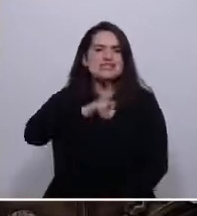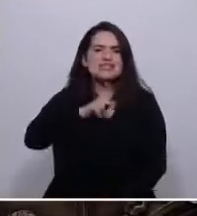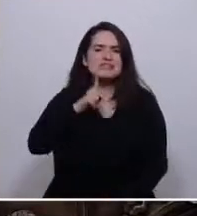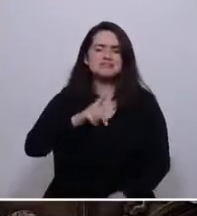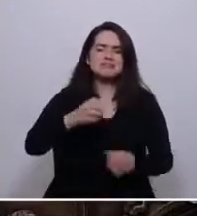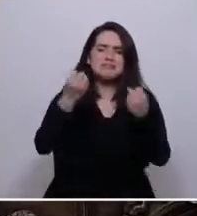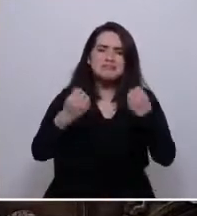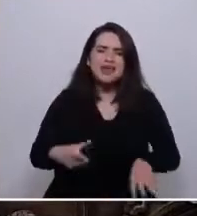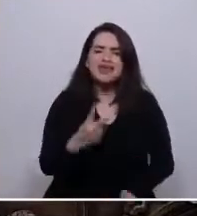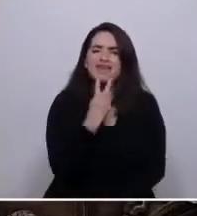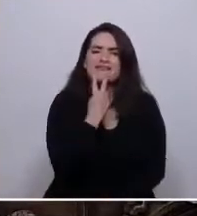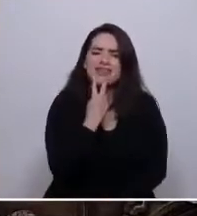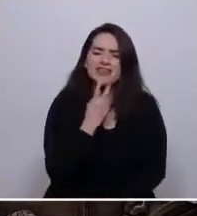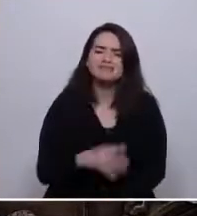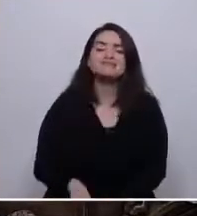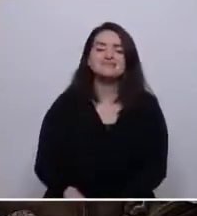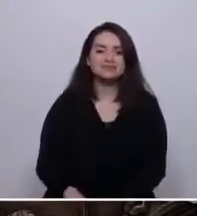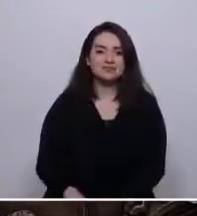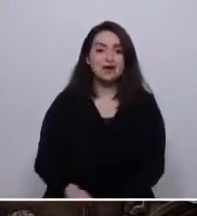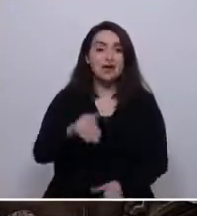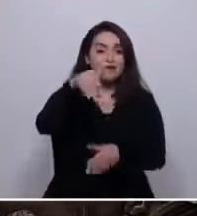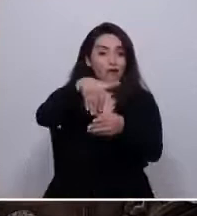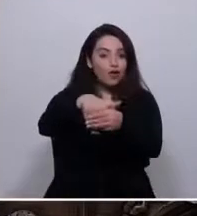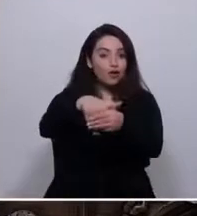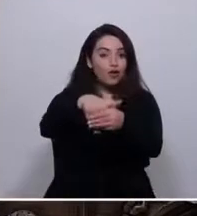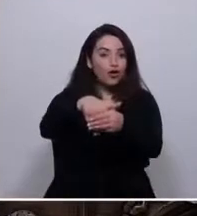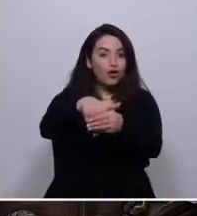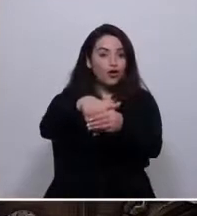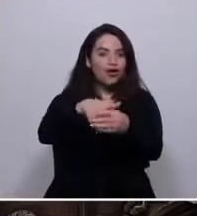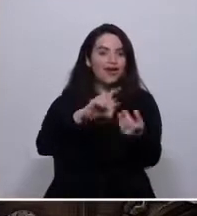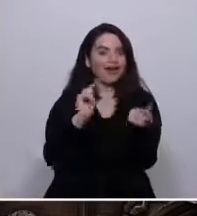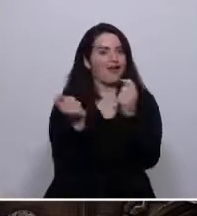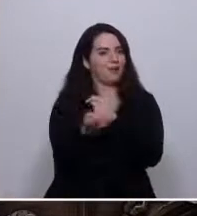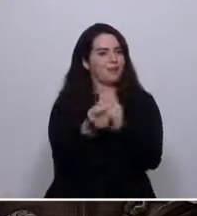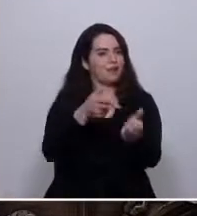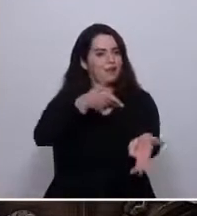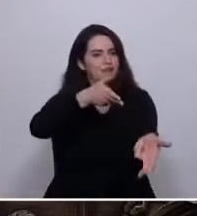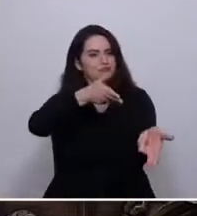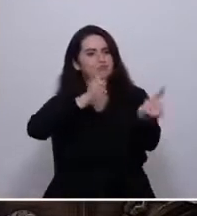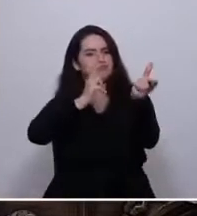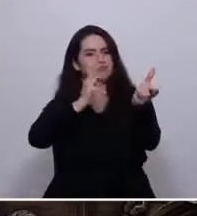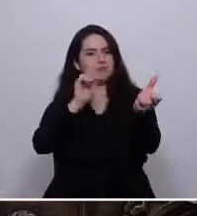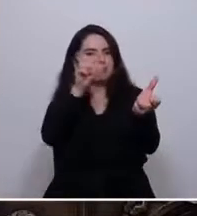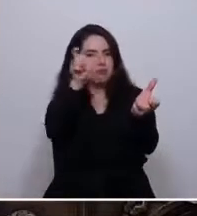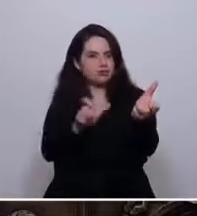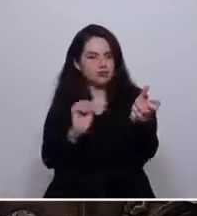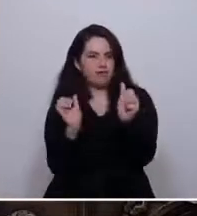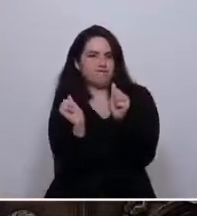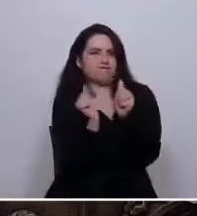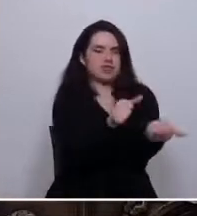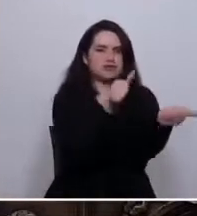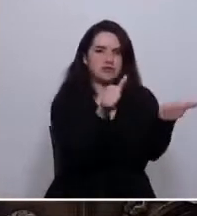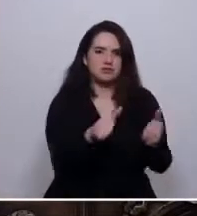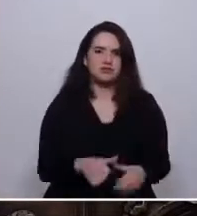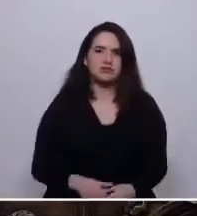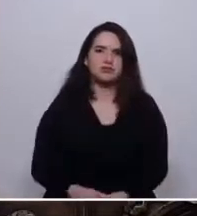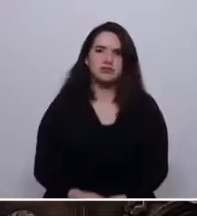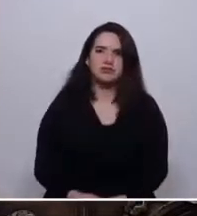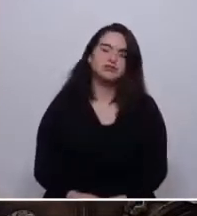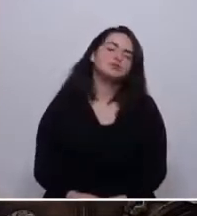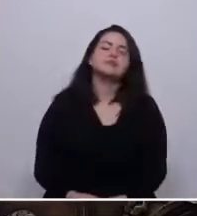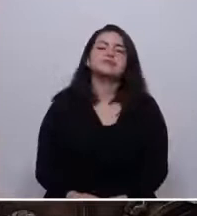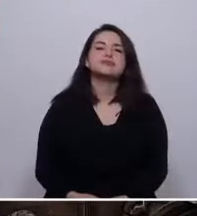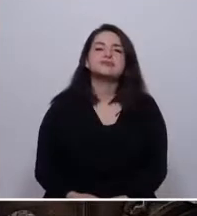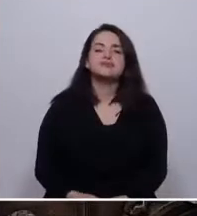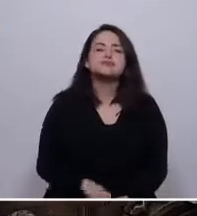Sustituye por el voto el tiro de gracia del vencedor sobre el vencido y